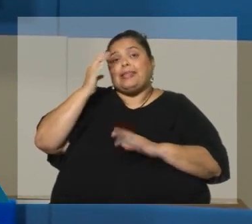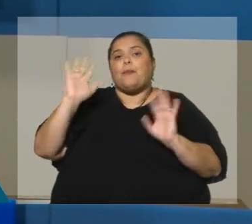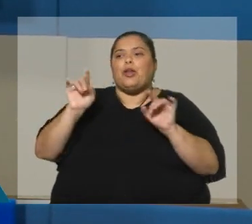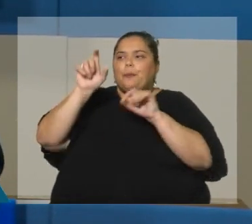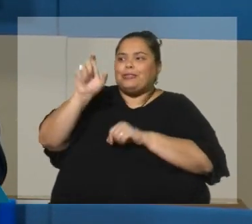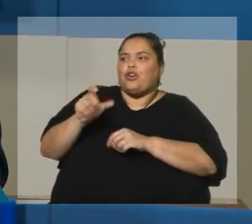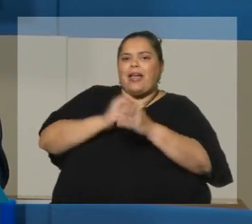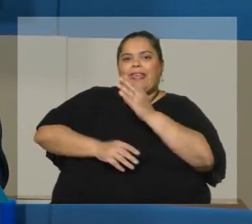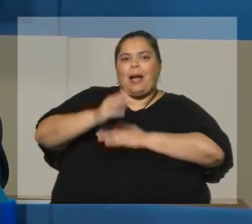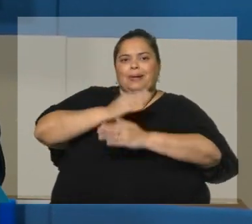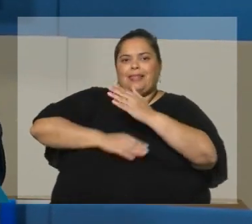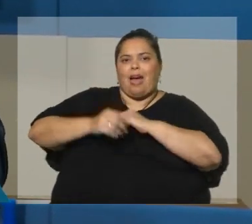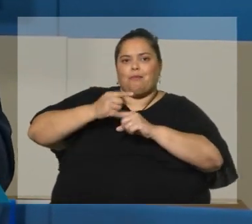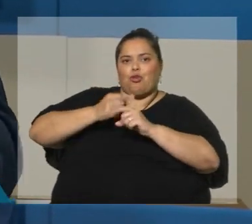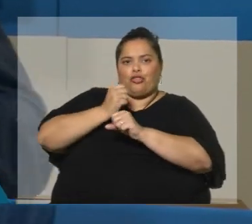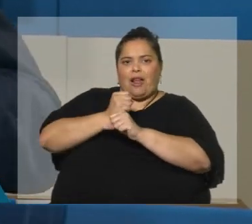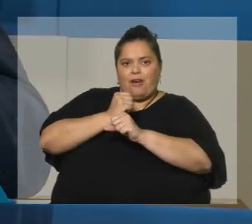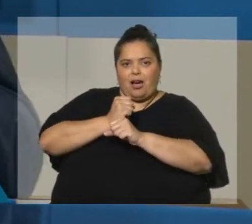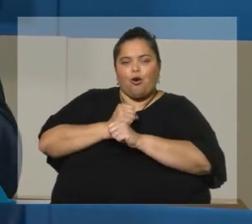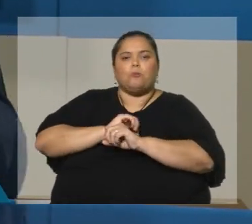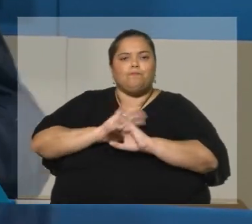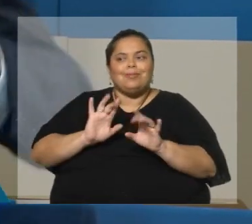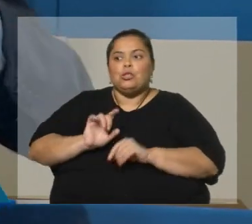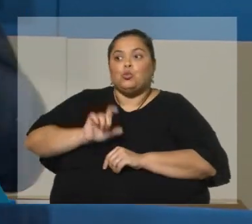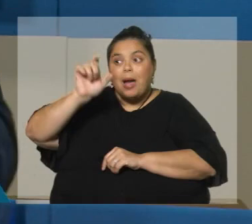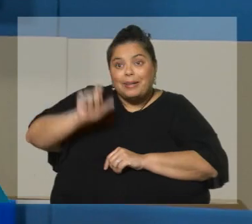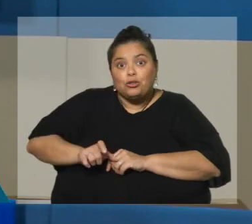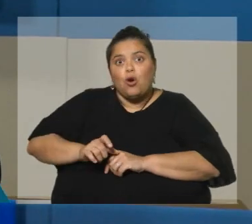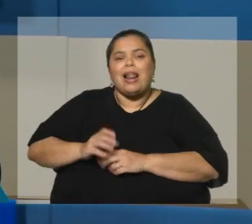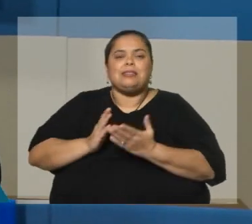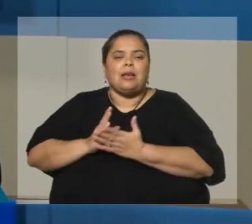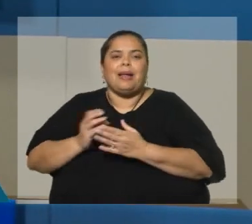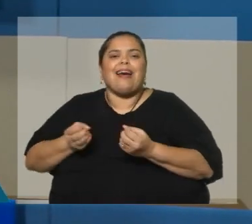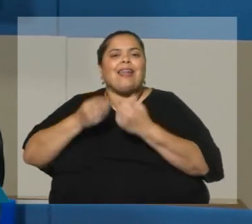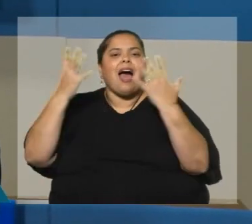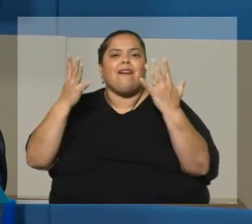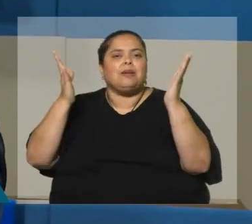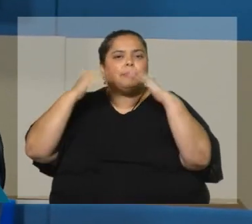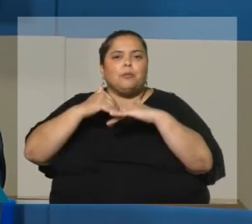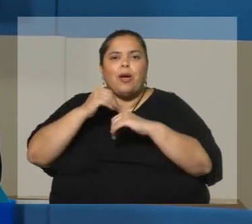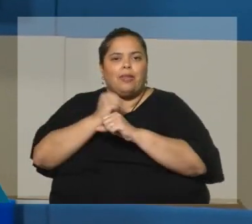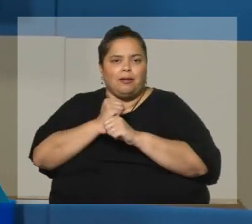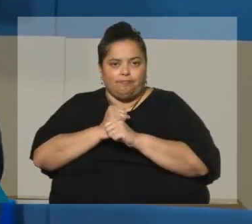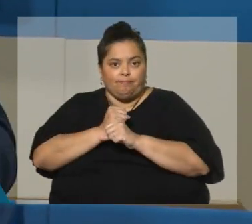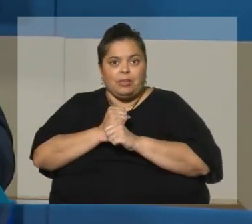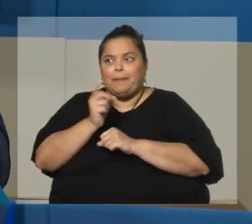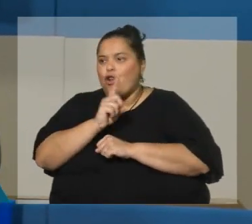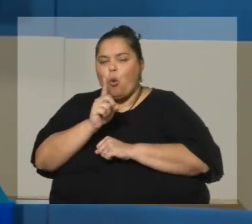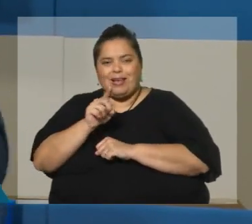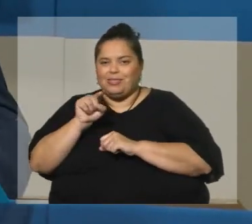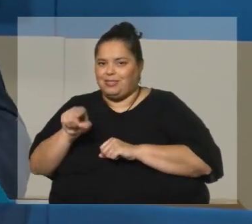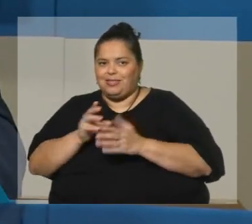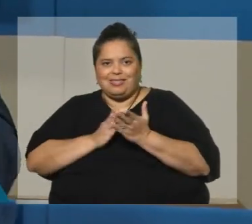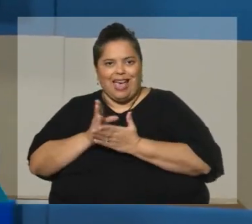una situación de incapacidad laboral es una persona que está siempre con una grave incapacidad laboral. No es así. Los estándares